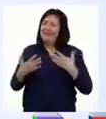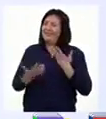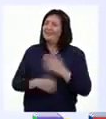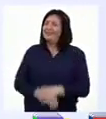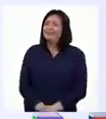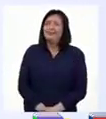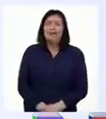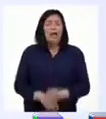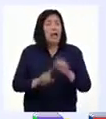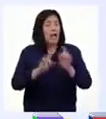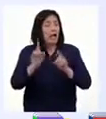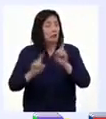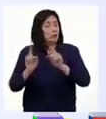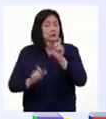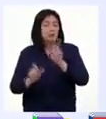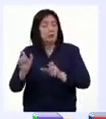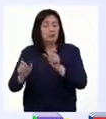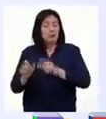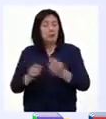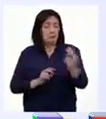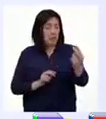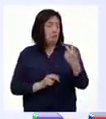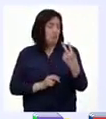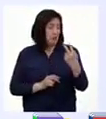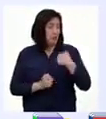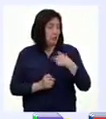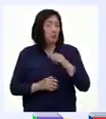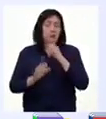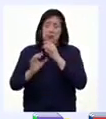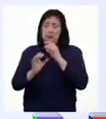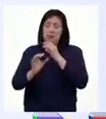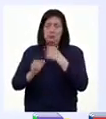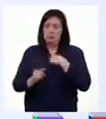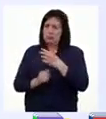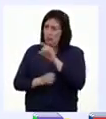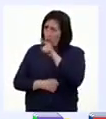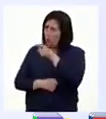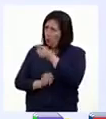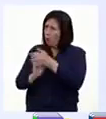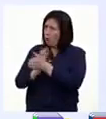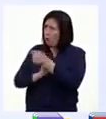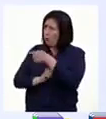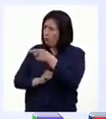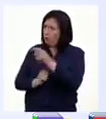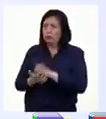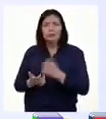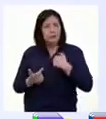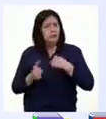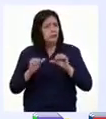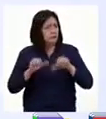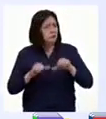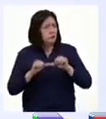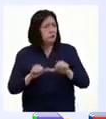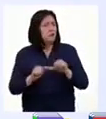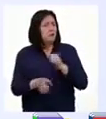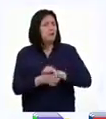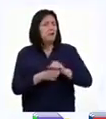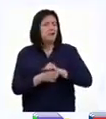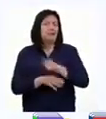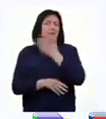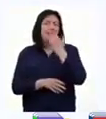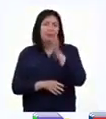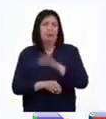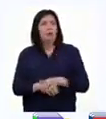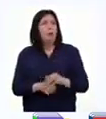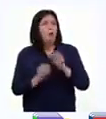feliz. Algunas personas que me han visto tocar dicen que tengo mucho talento. Por eso quiero seguir practicando para hacerla